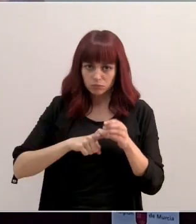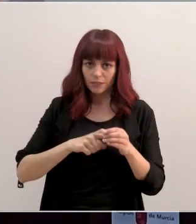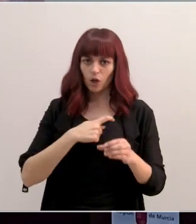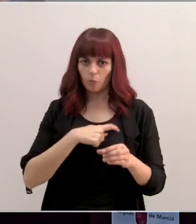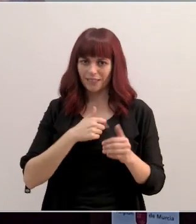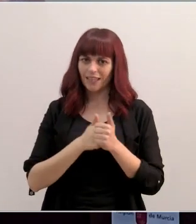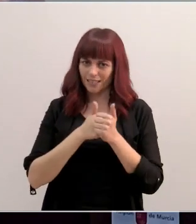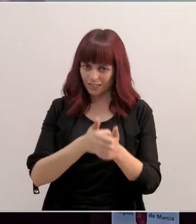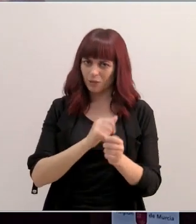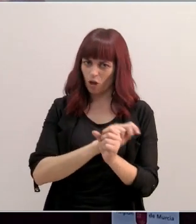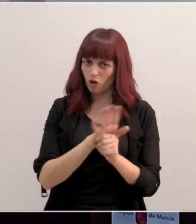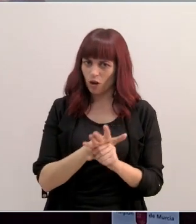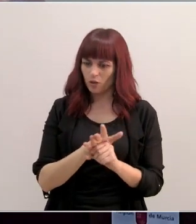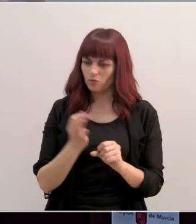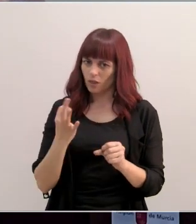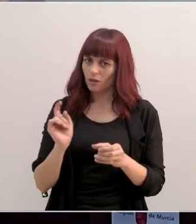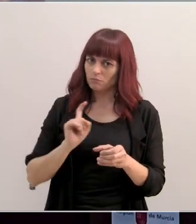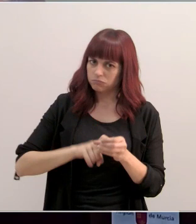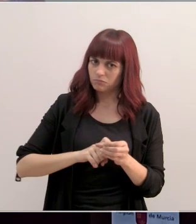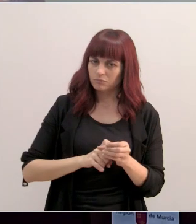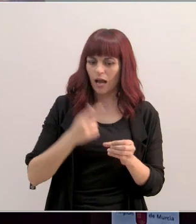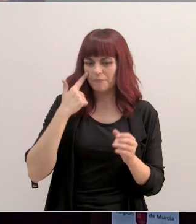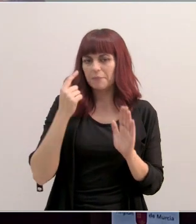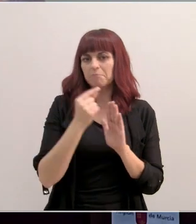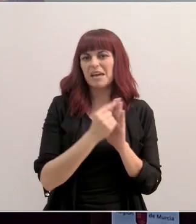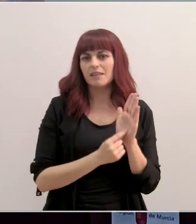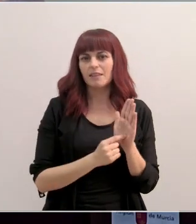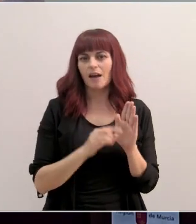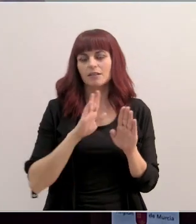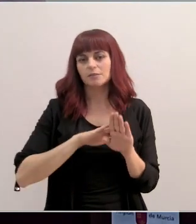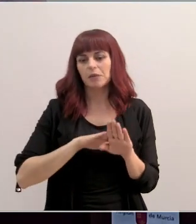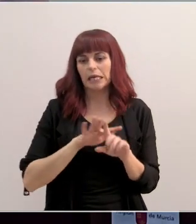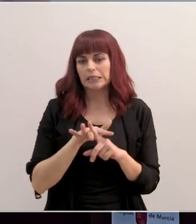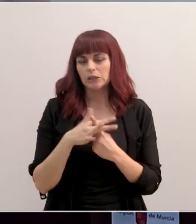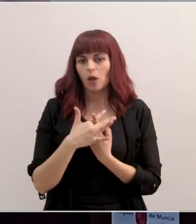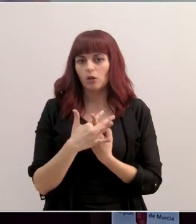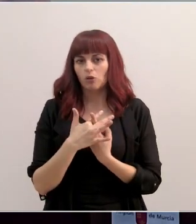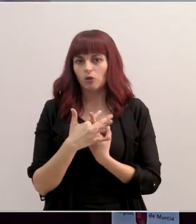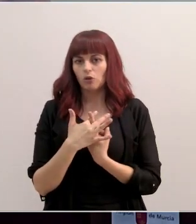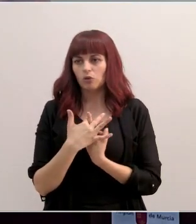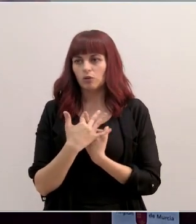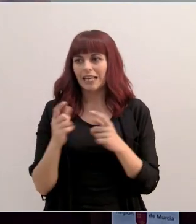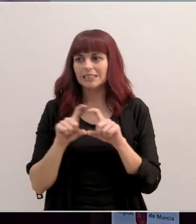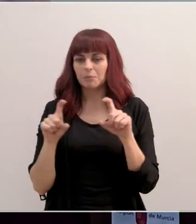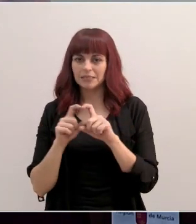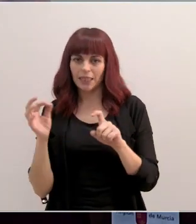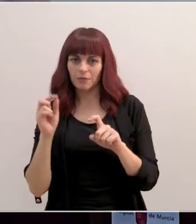COVID ante las medidas que se están tomando para estar más pegados a la situación de las empresas a la hora de tomar cualquier